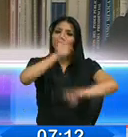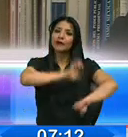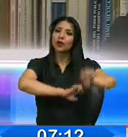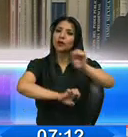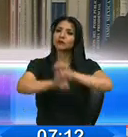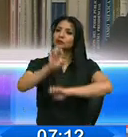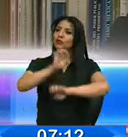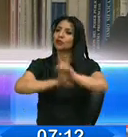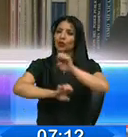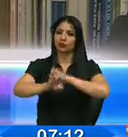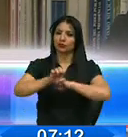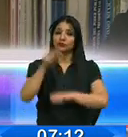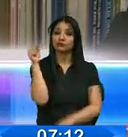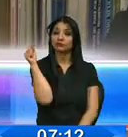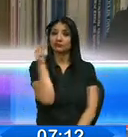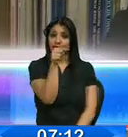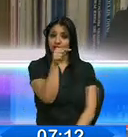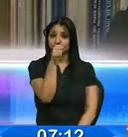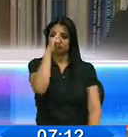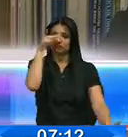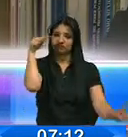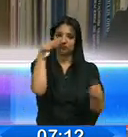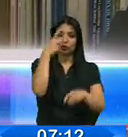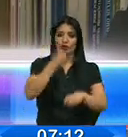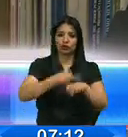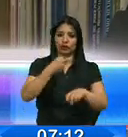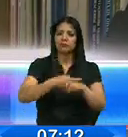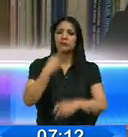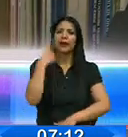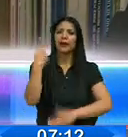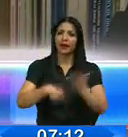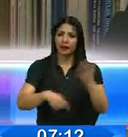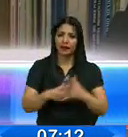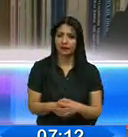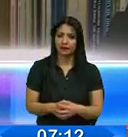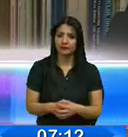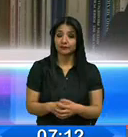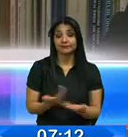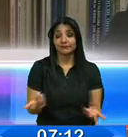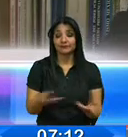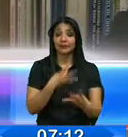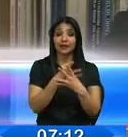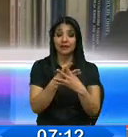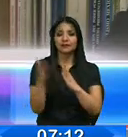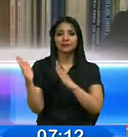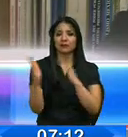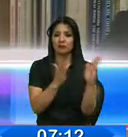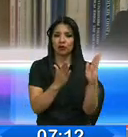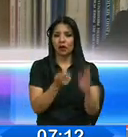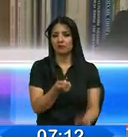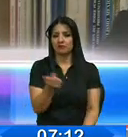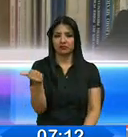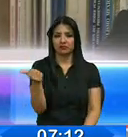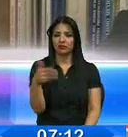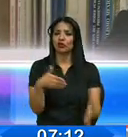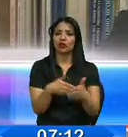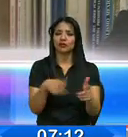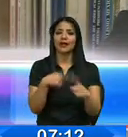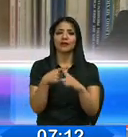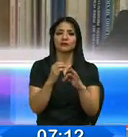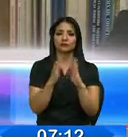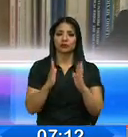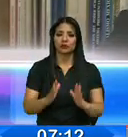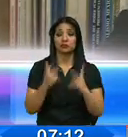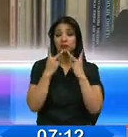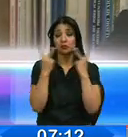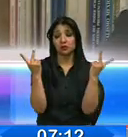virtud de un caso concreto, que es el levantamiento de la medida de prisión preventiva en contra de un ex funcionario público,